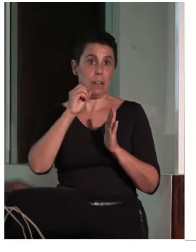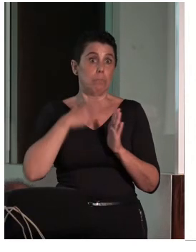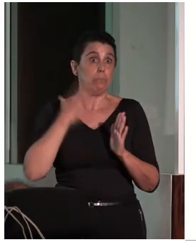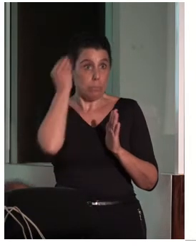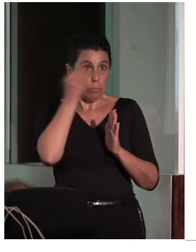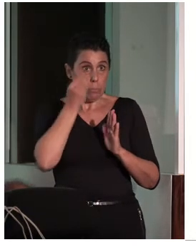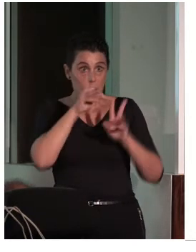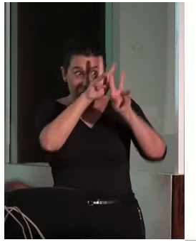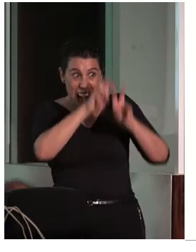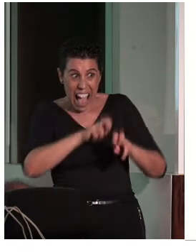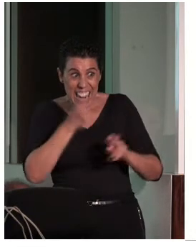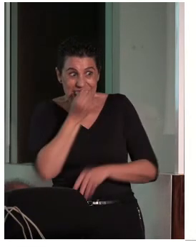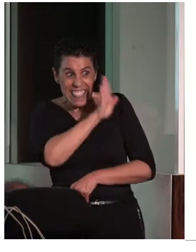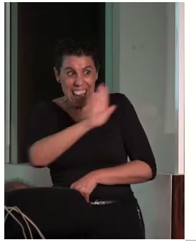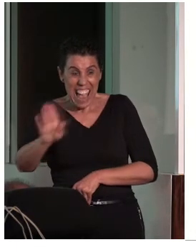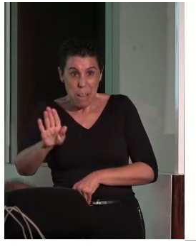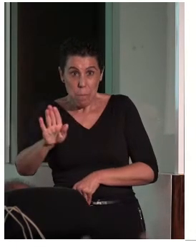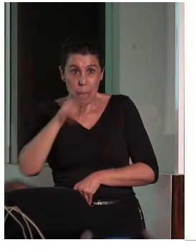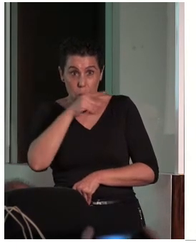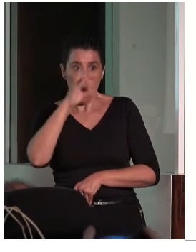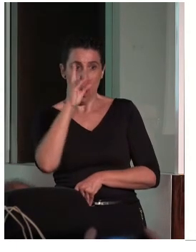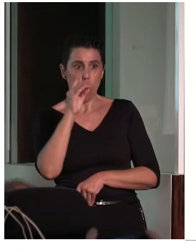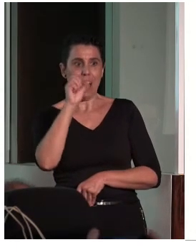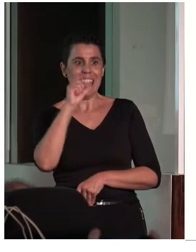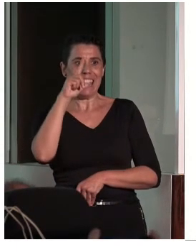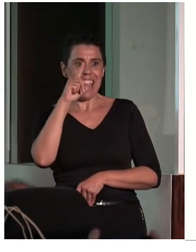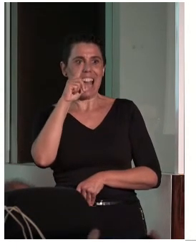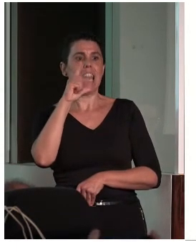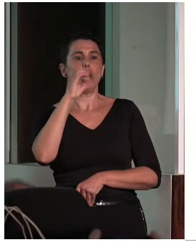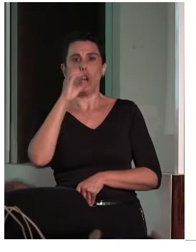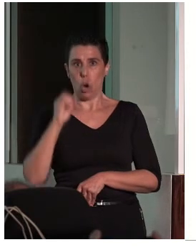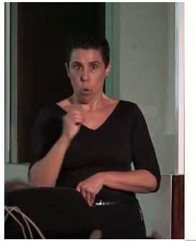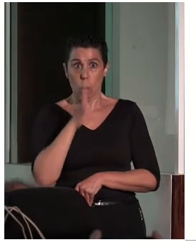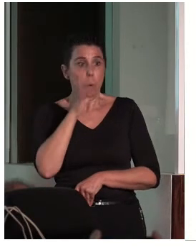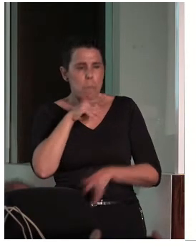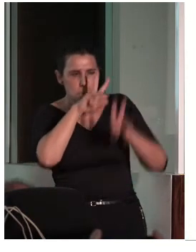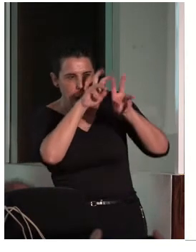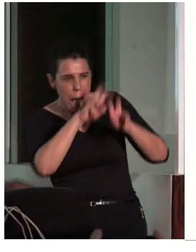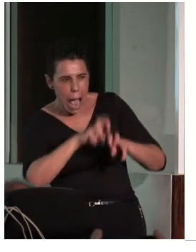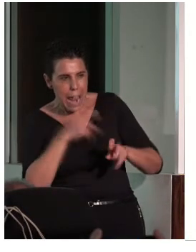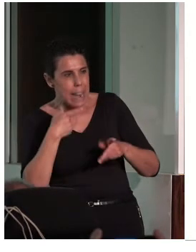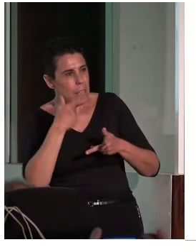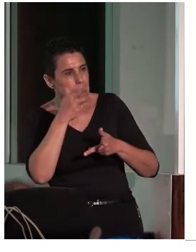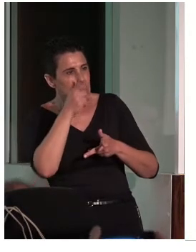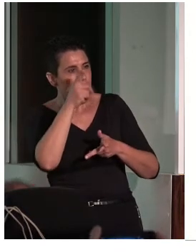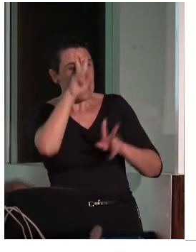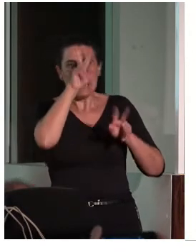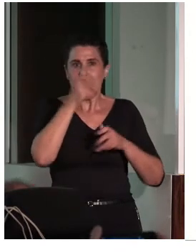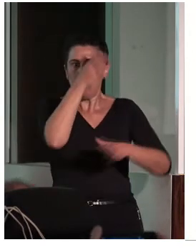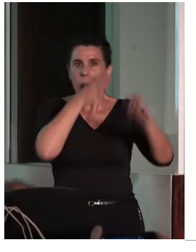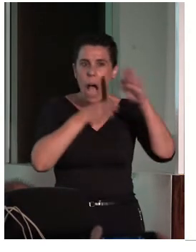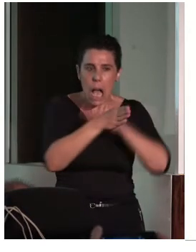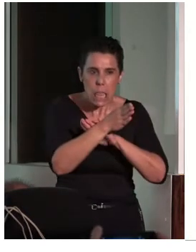porque analiza la accesibilidad desde un punto de vista holística. Es decir, contempla todas las posibilidades